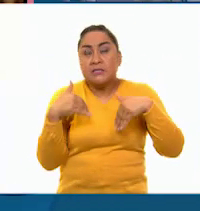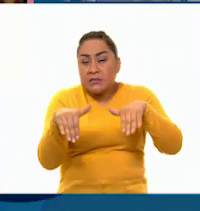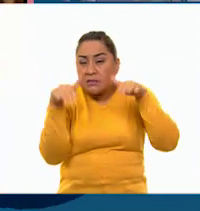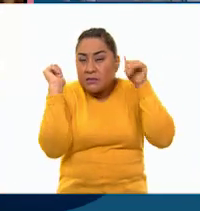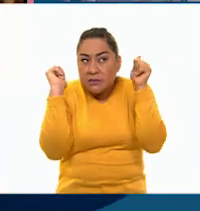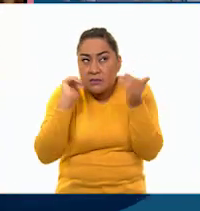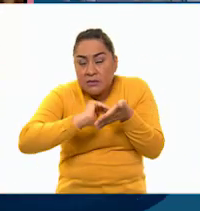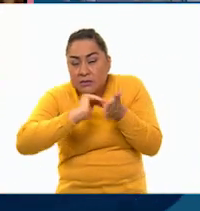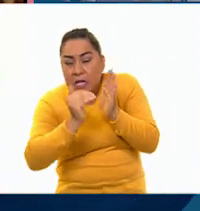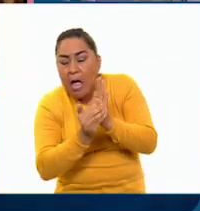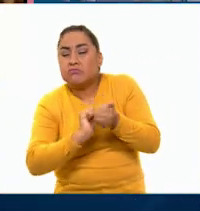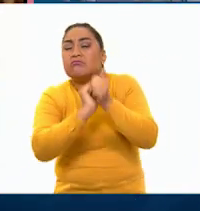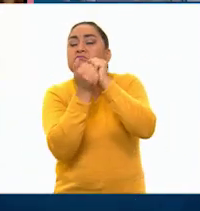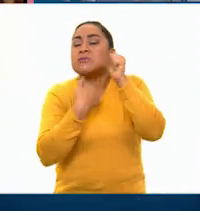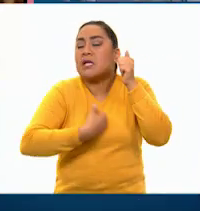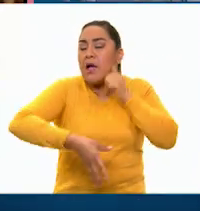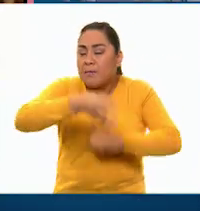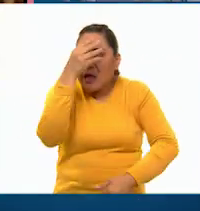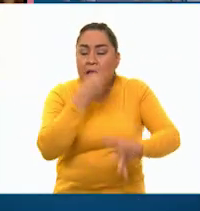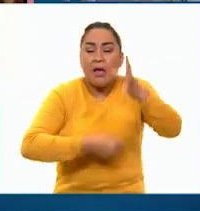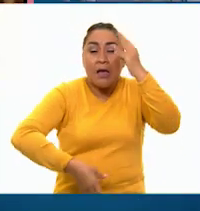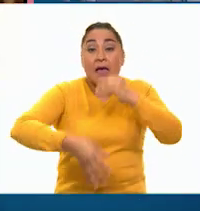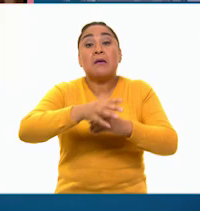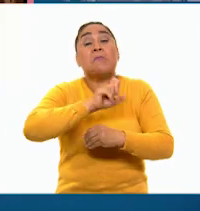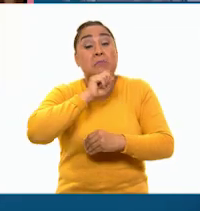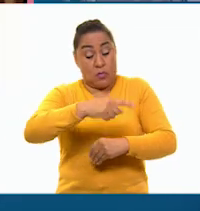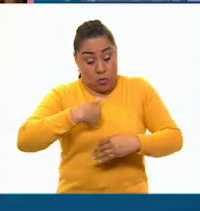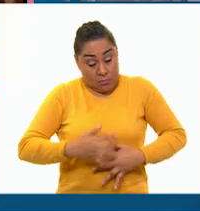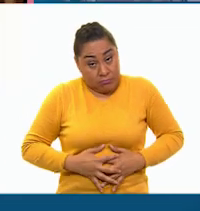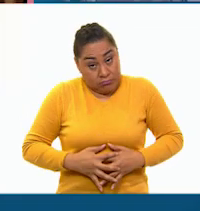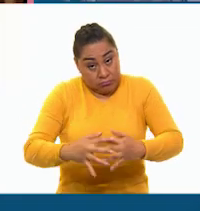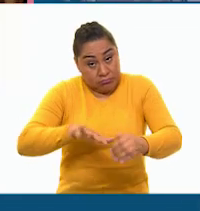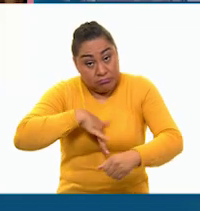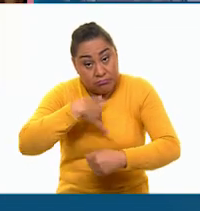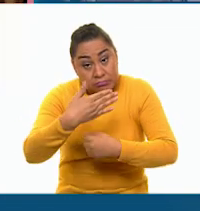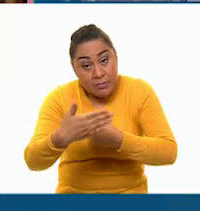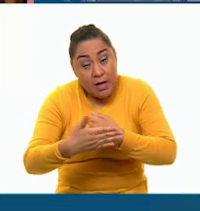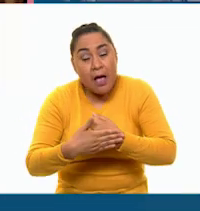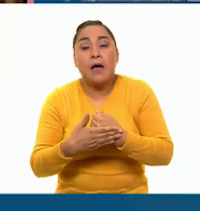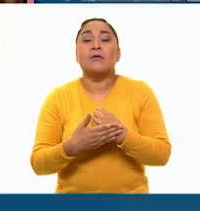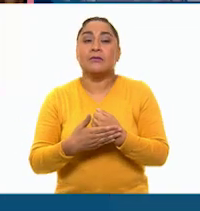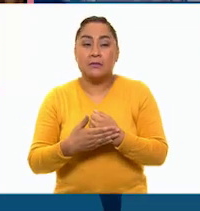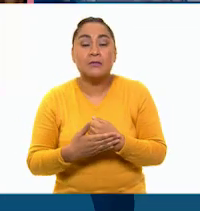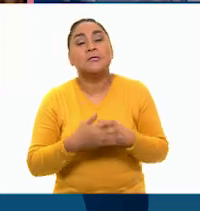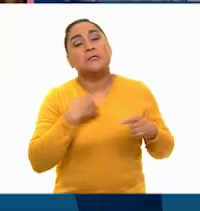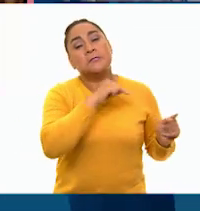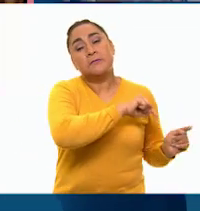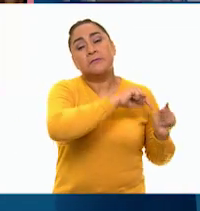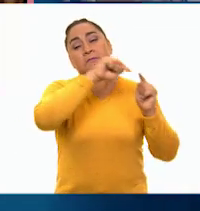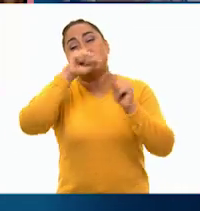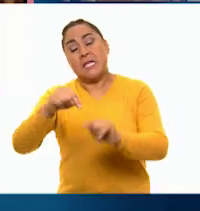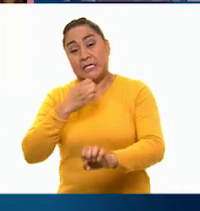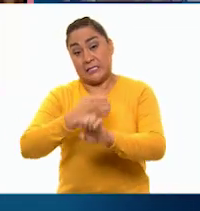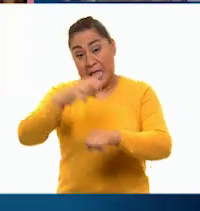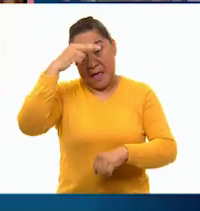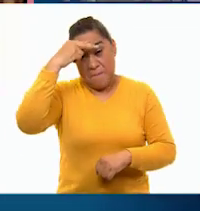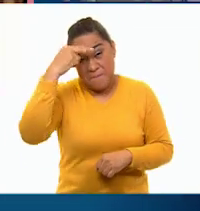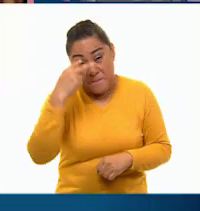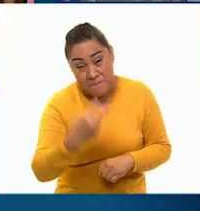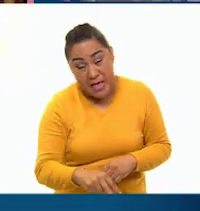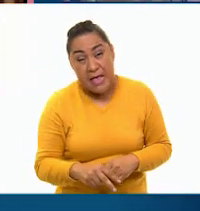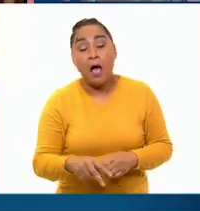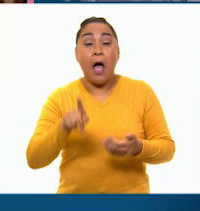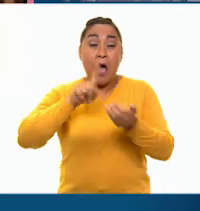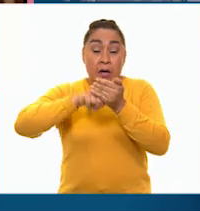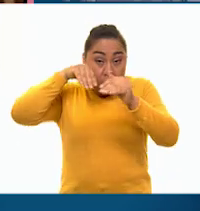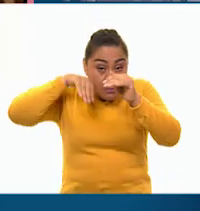donde se pudiera. Y ya embarazada llegué al Estado de México. Y ahí, en una